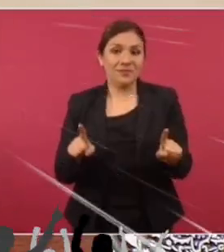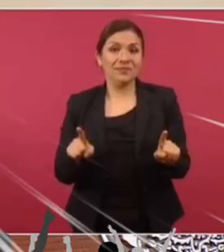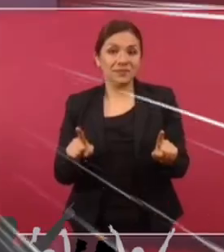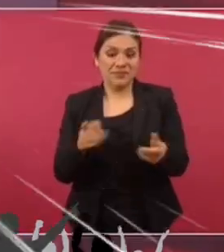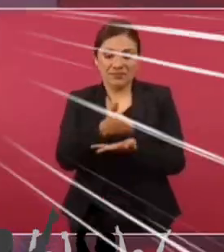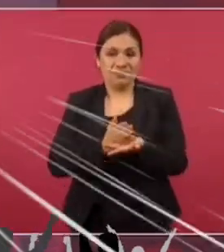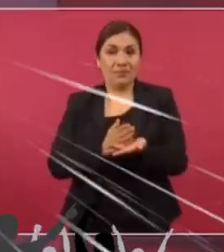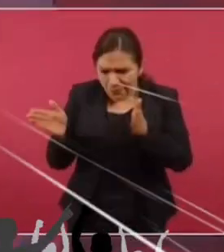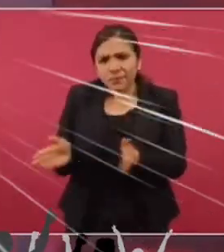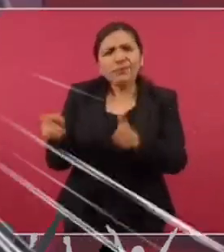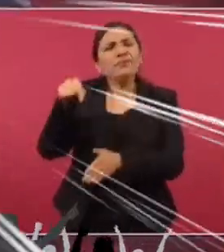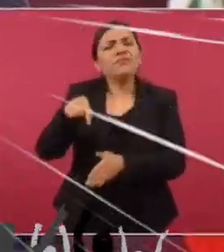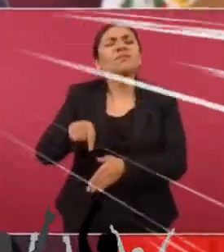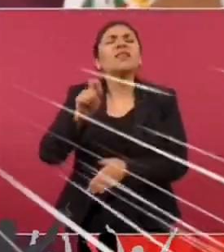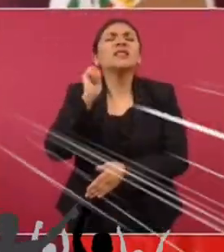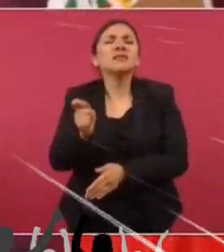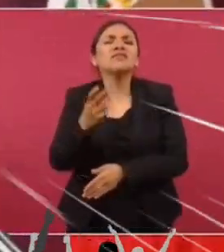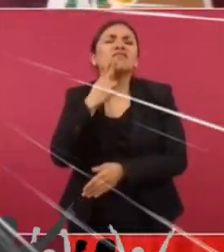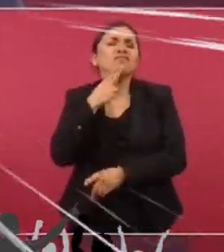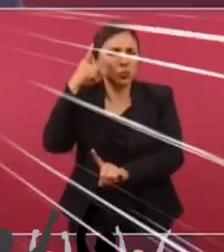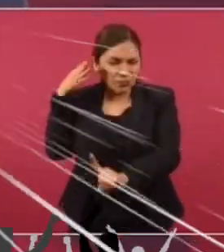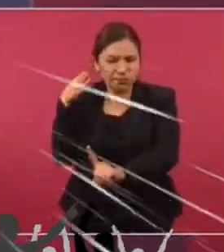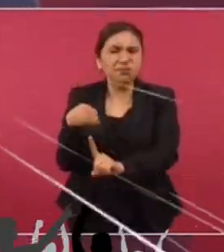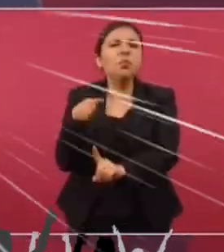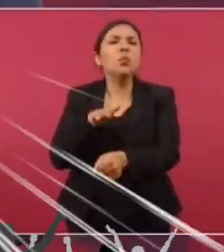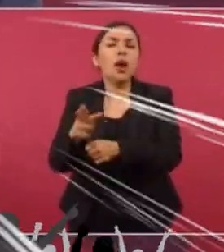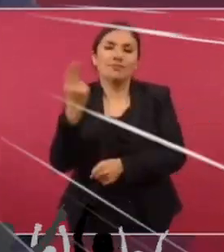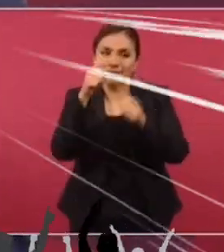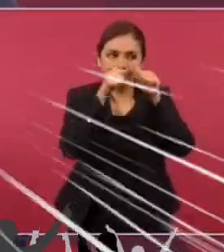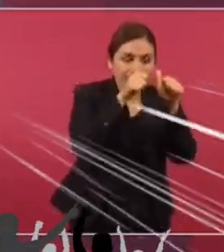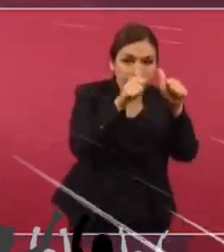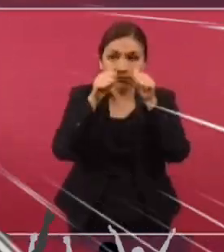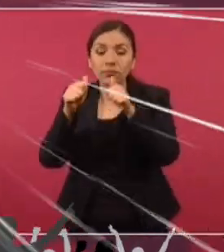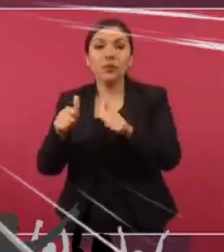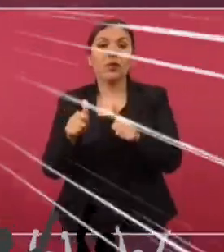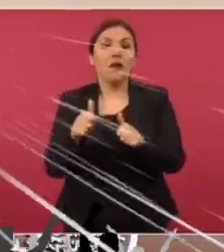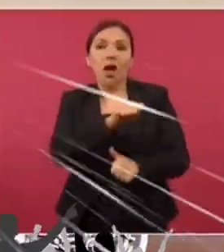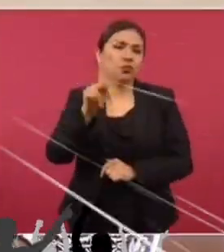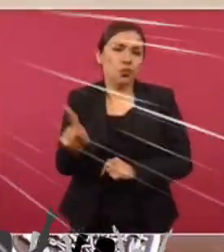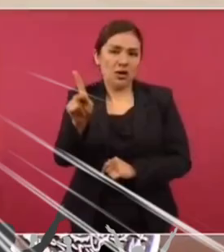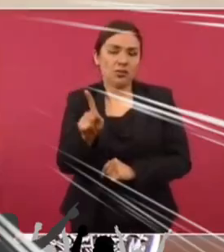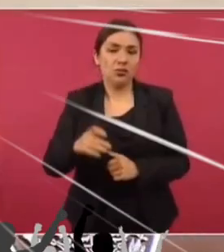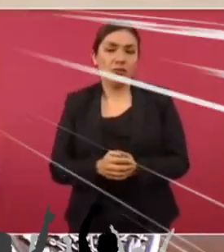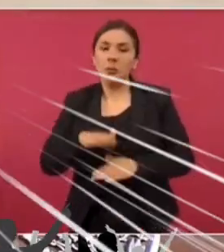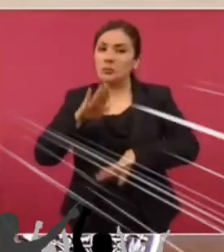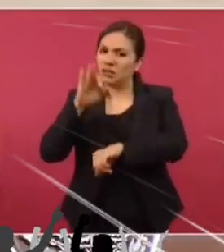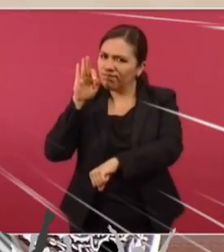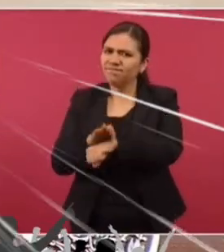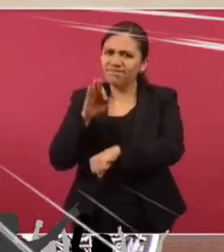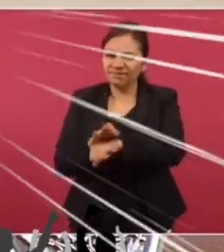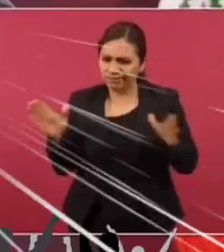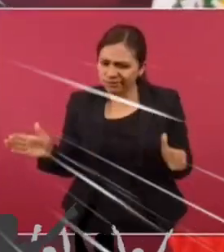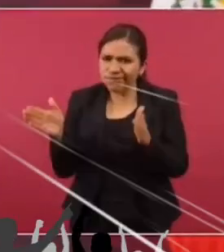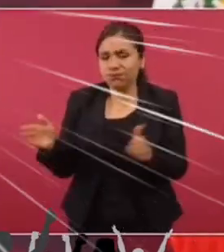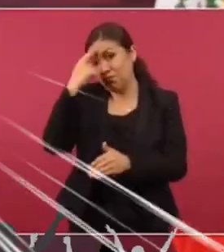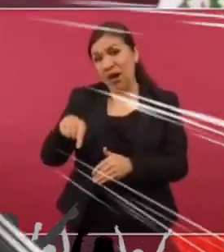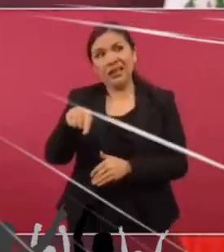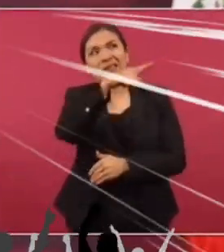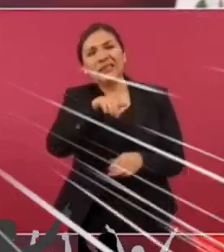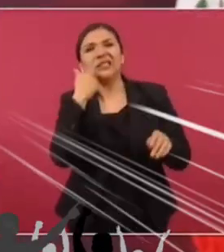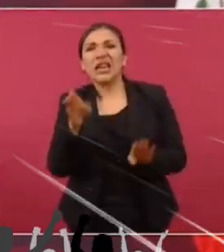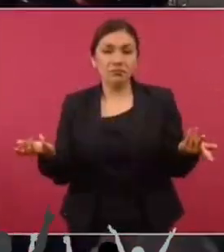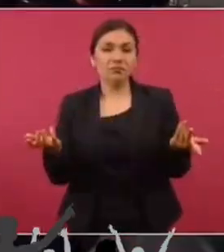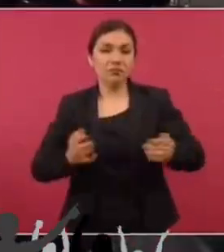élites. Nuestro movimiento tiene como propósito atender al pueblo y defenderlo de una élite